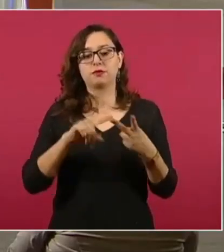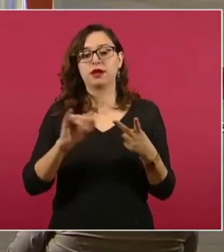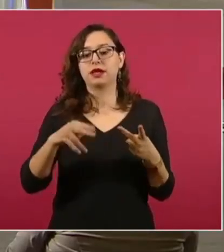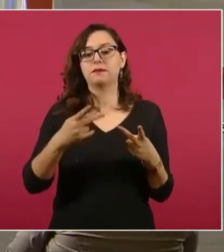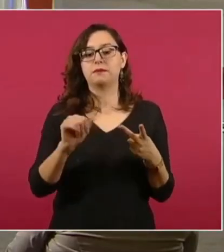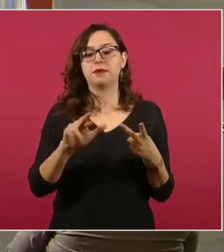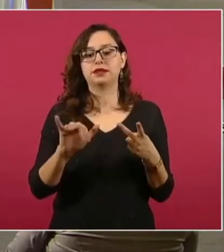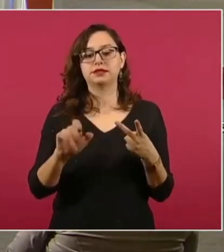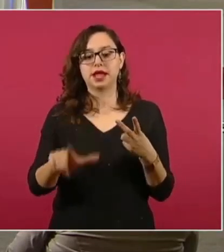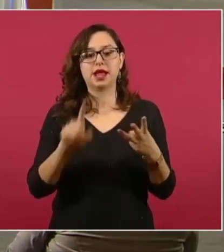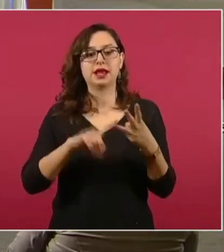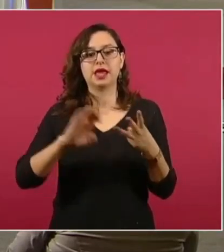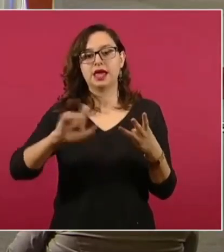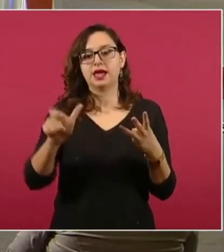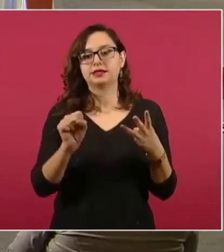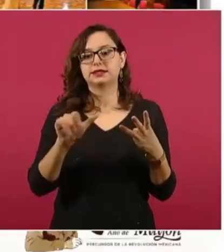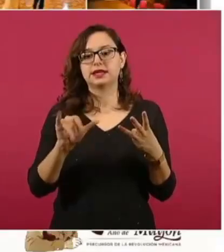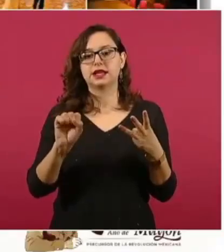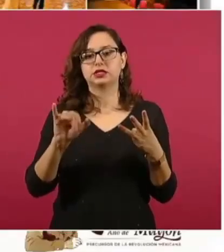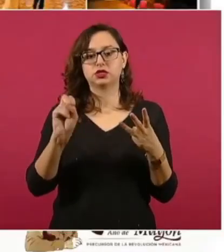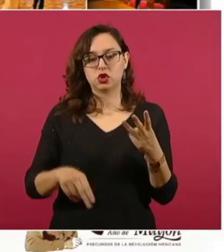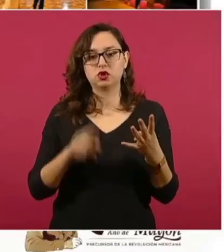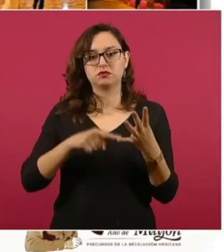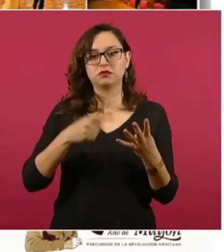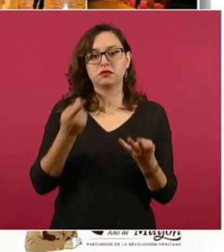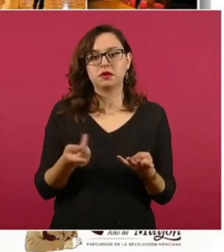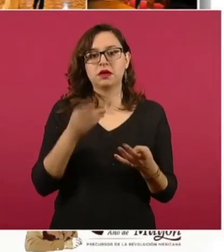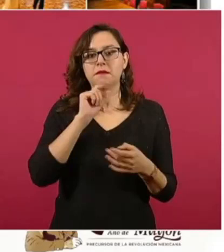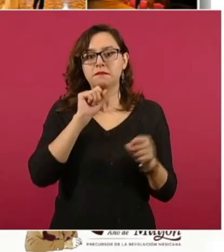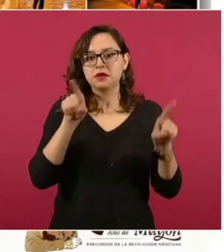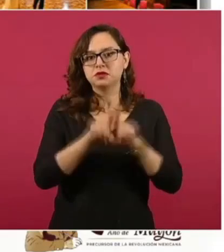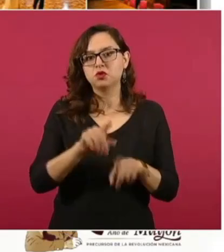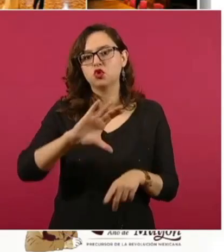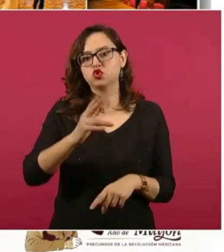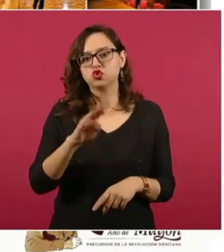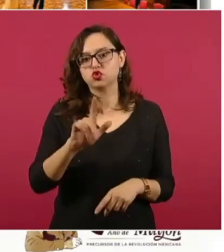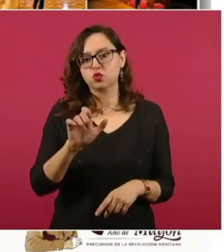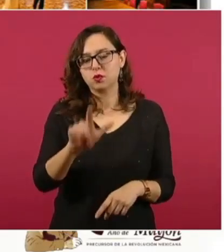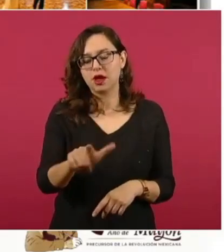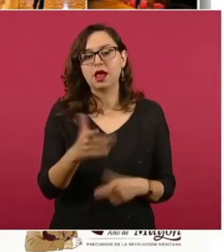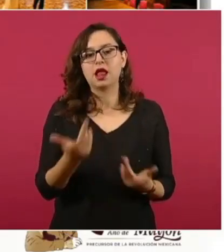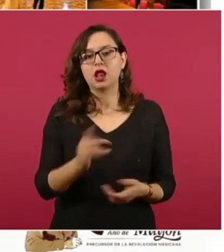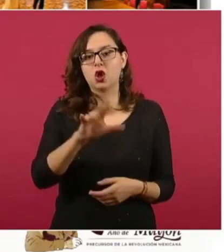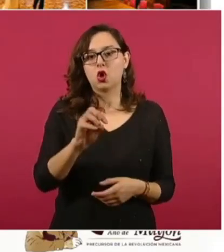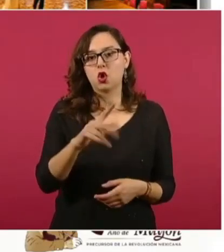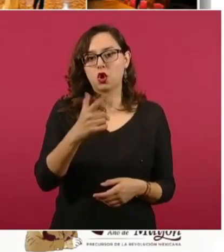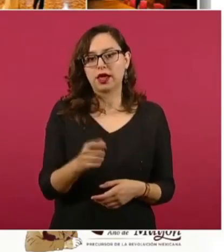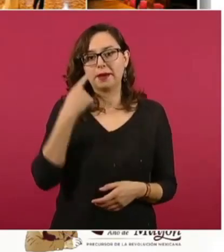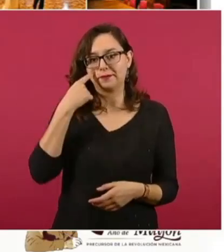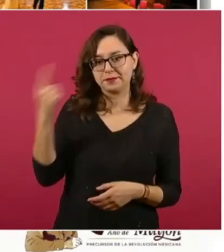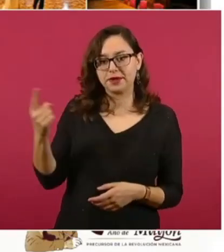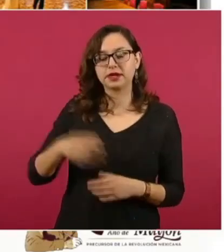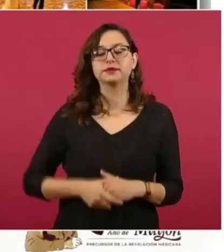Imparcial, Excelsior, además de personajes como Max Kaiser, Chumel Torres, Luis Cházaro, Jorge Triana, así como